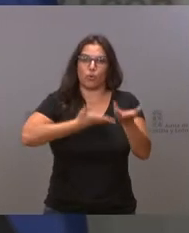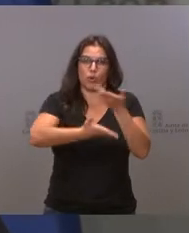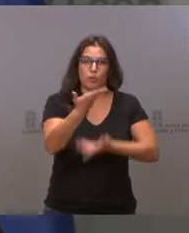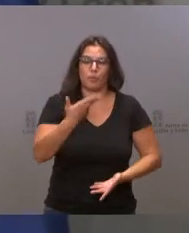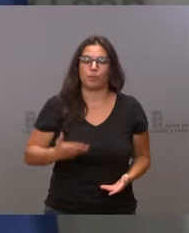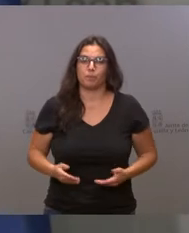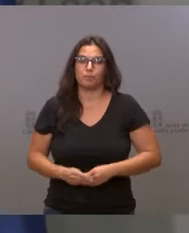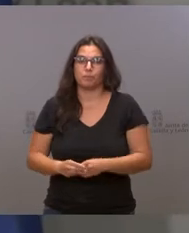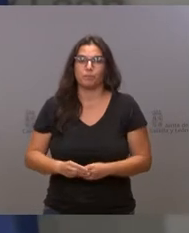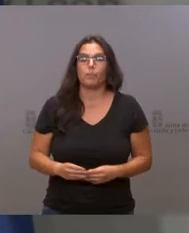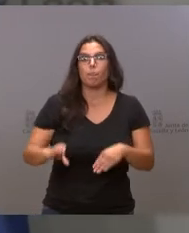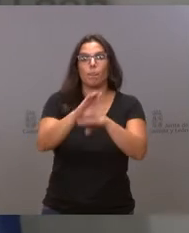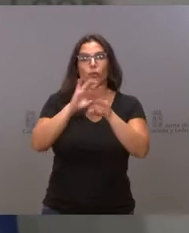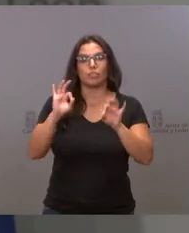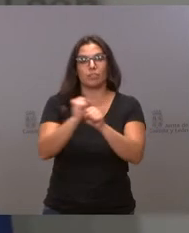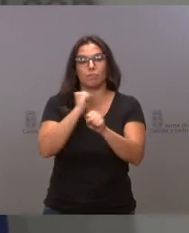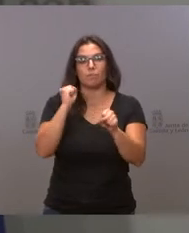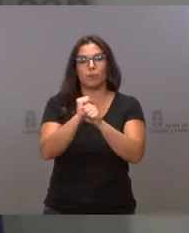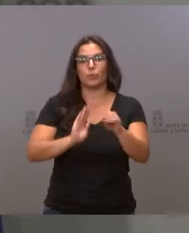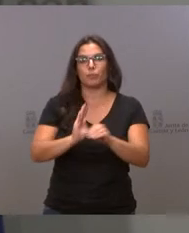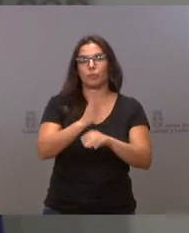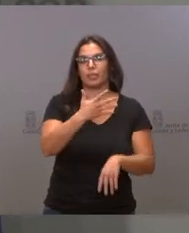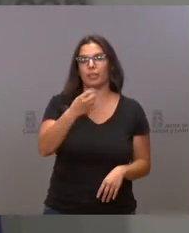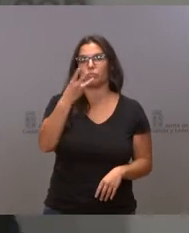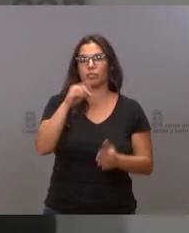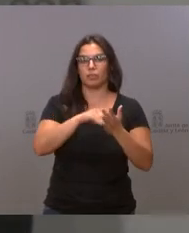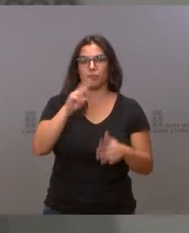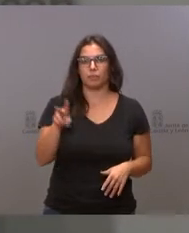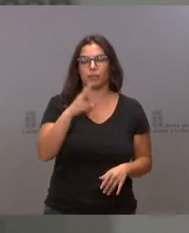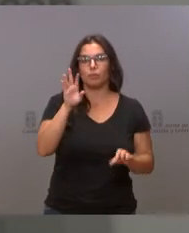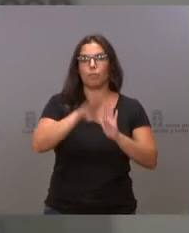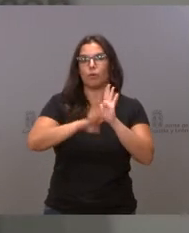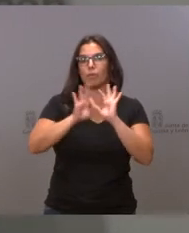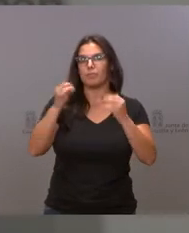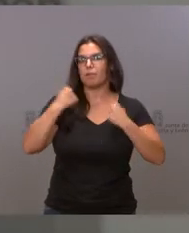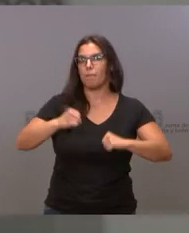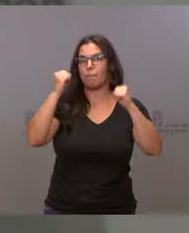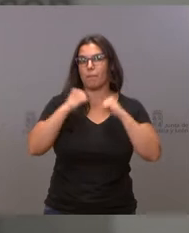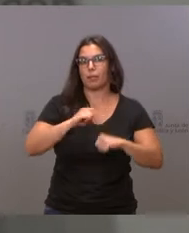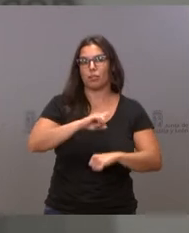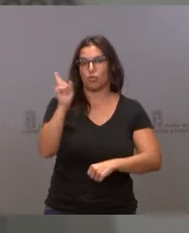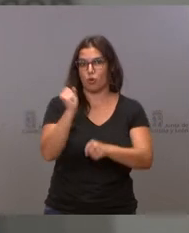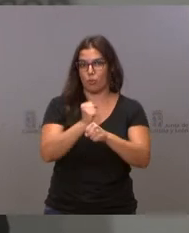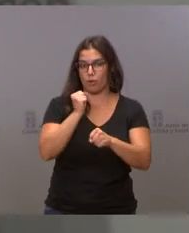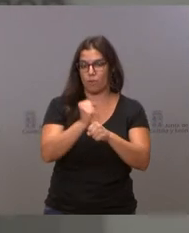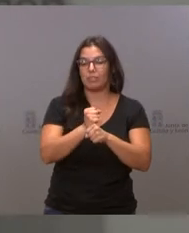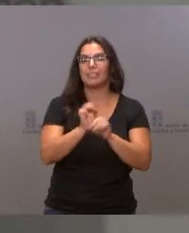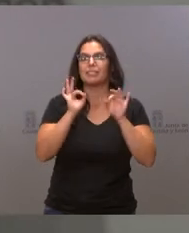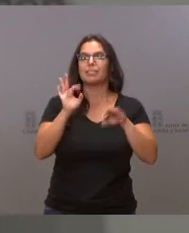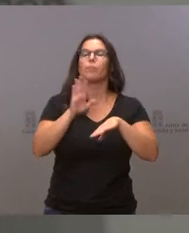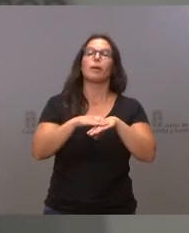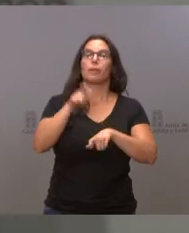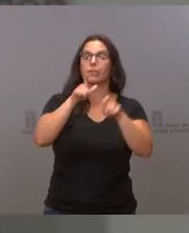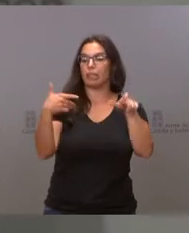La Consejería de Empleo financia con 530.000 euros el programa de prácticas no laborales para recién